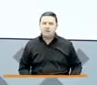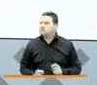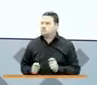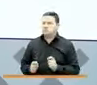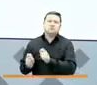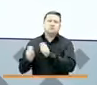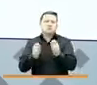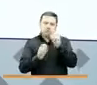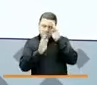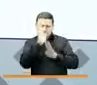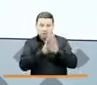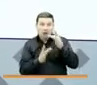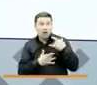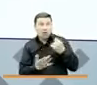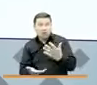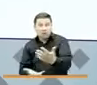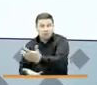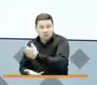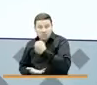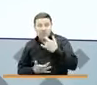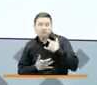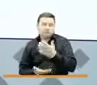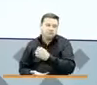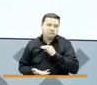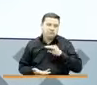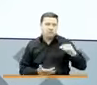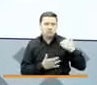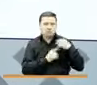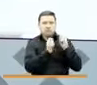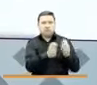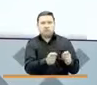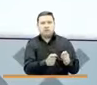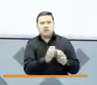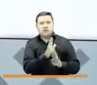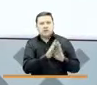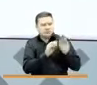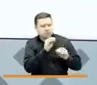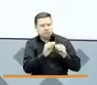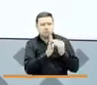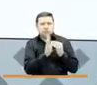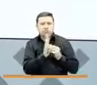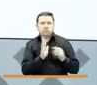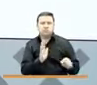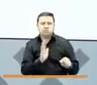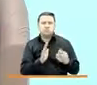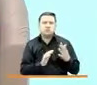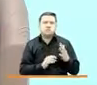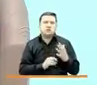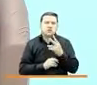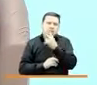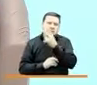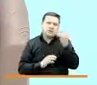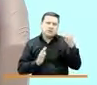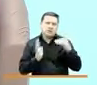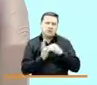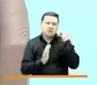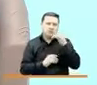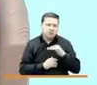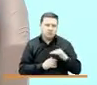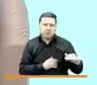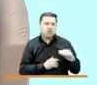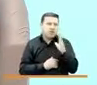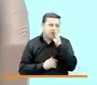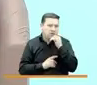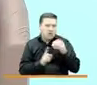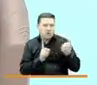pasa a nosotros Ingreso Solidario, y seguimos entonces desarrollándolo y buscando alrededor de 200 mil beneficiarios que no habíamos